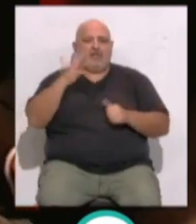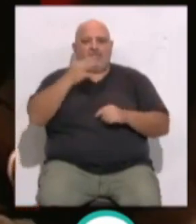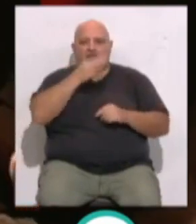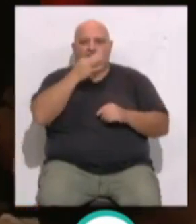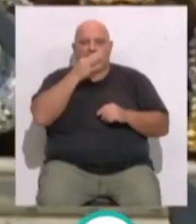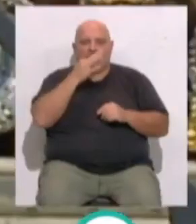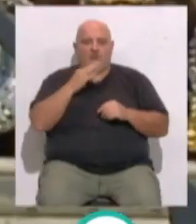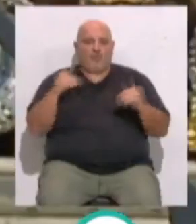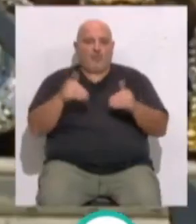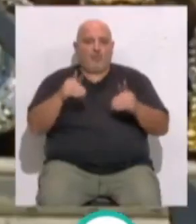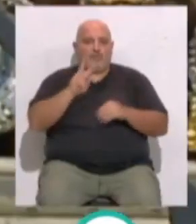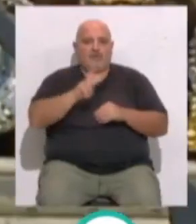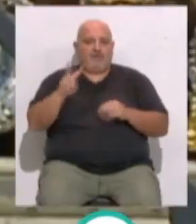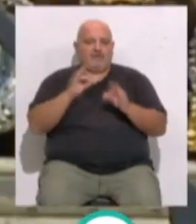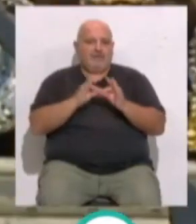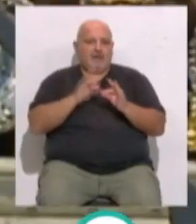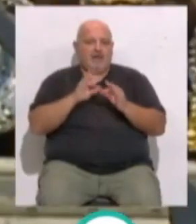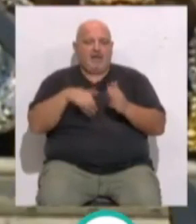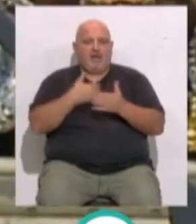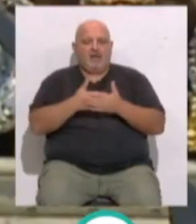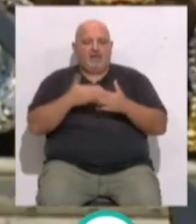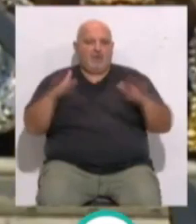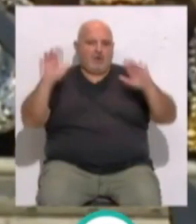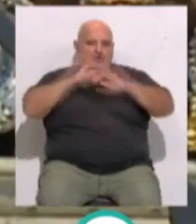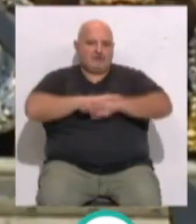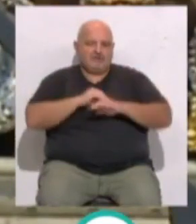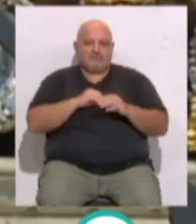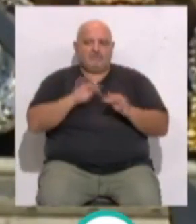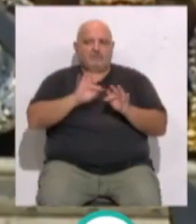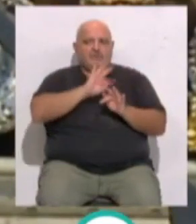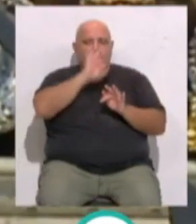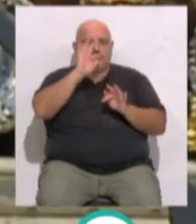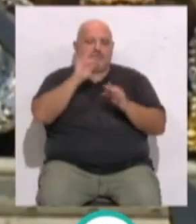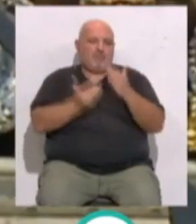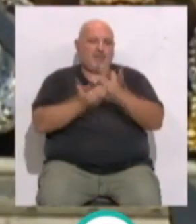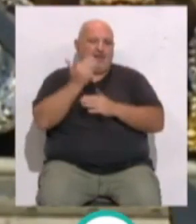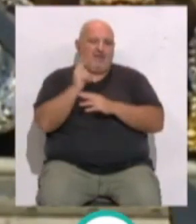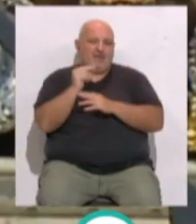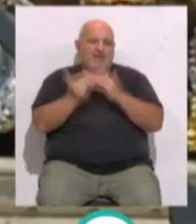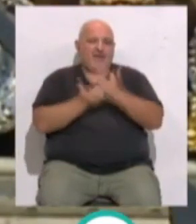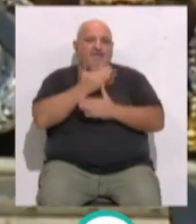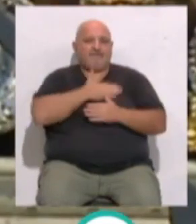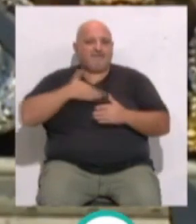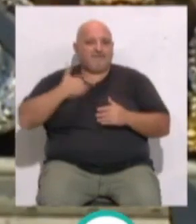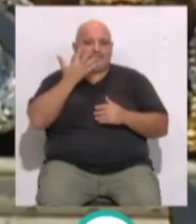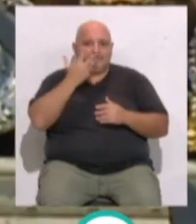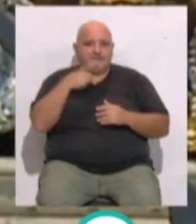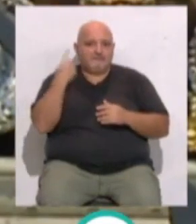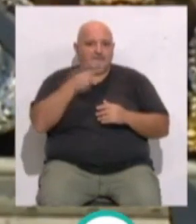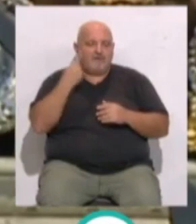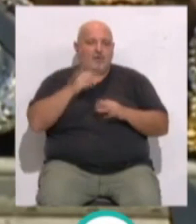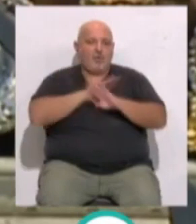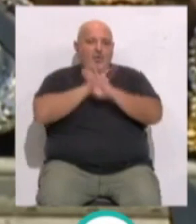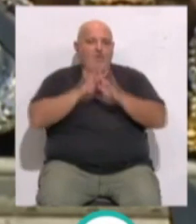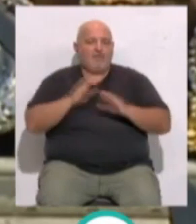de la tarde de este jueves 22 de septiembre hasta la medianoche. Durante la mañana del viernes, aquellas personas que quieran dar